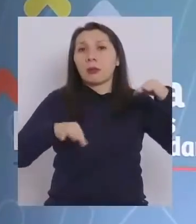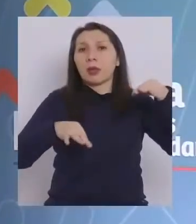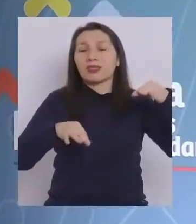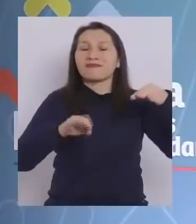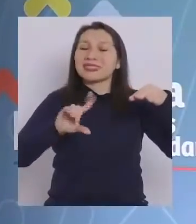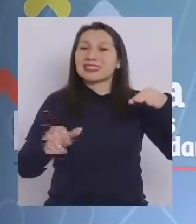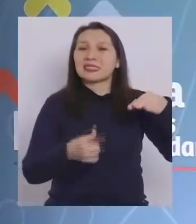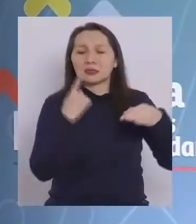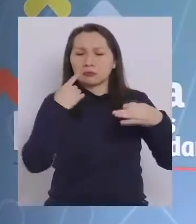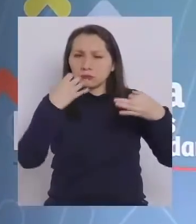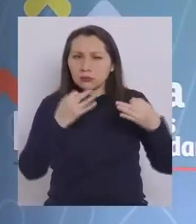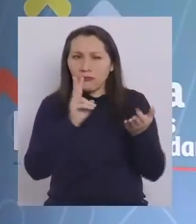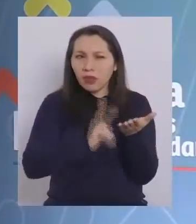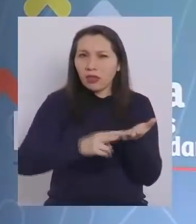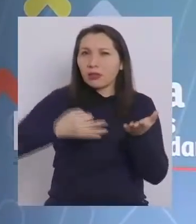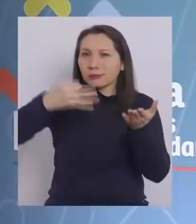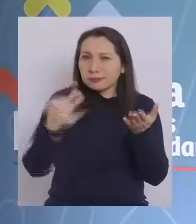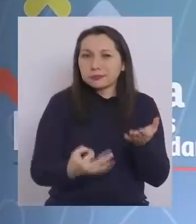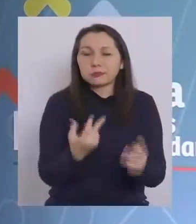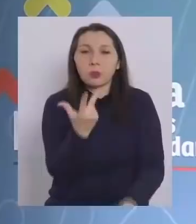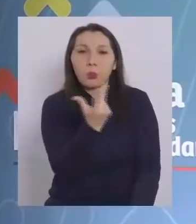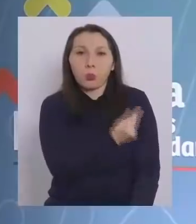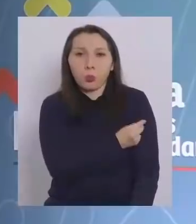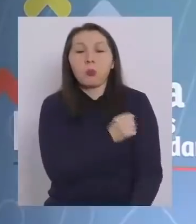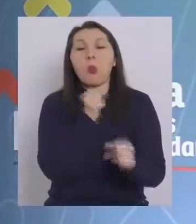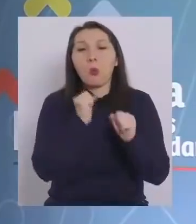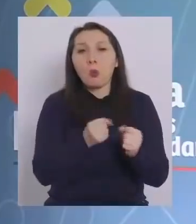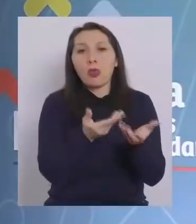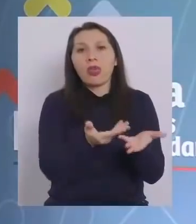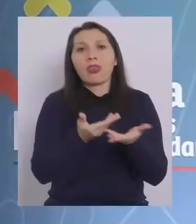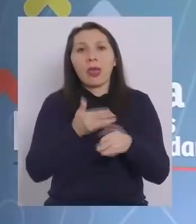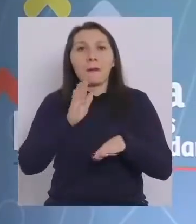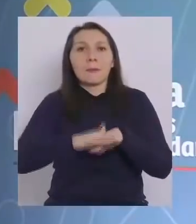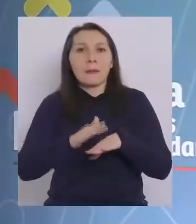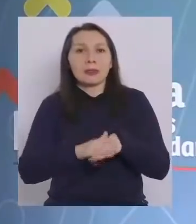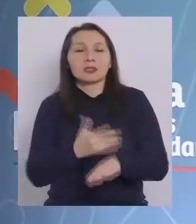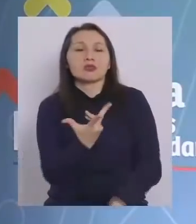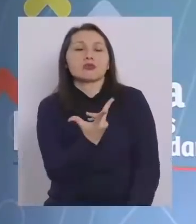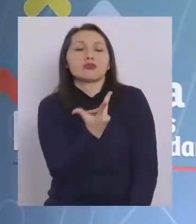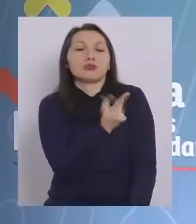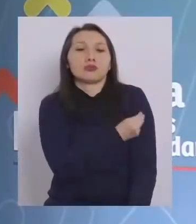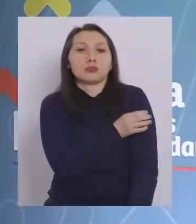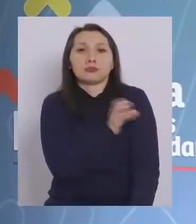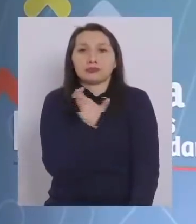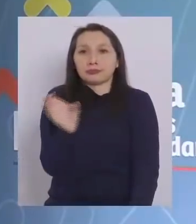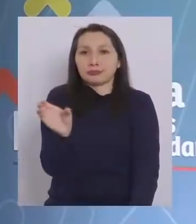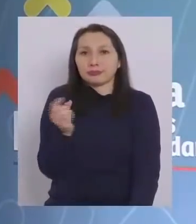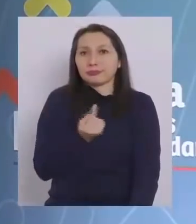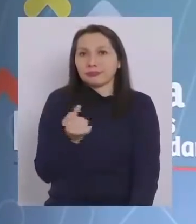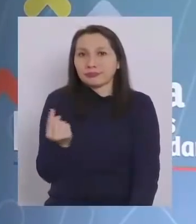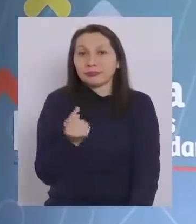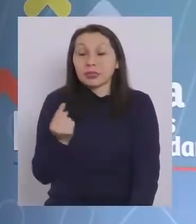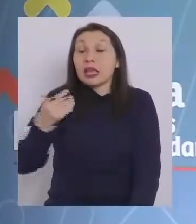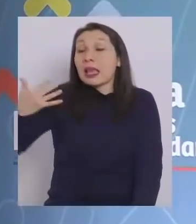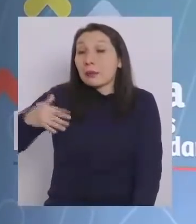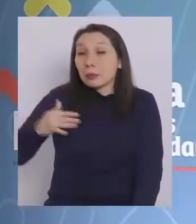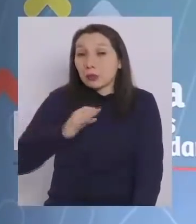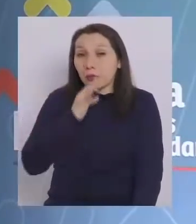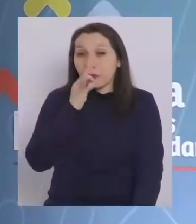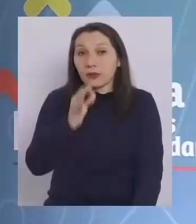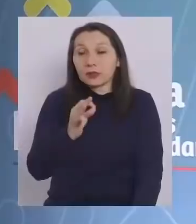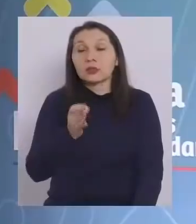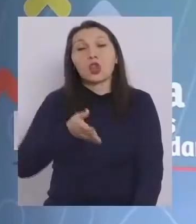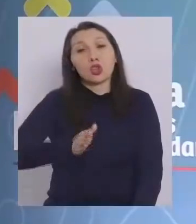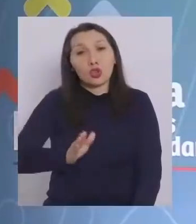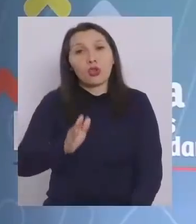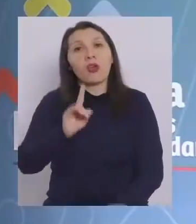requiere más tiempo para validar dicho documento y así poder obtener el pase de movilidad. Es importante decir que